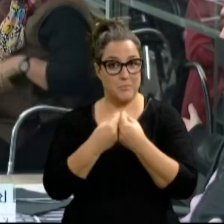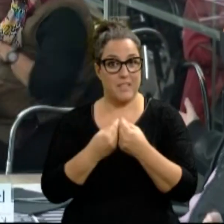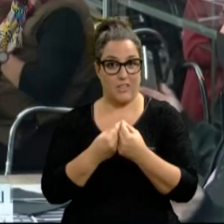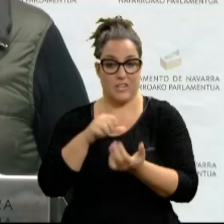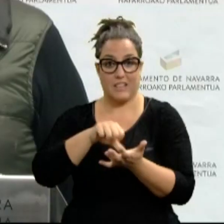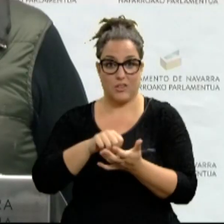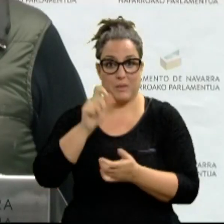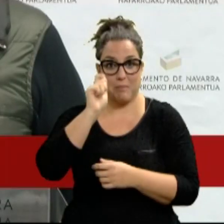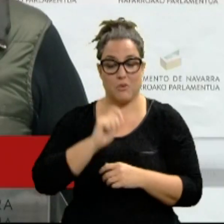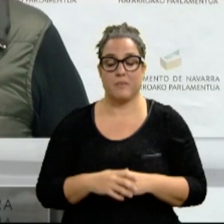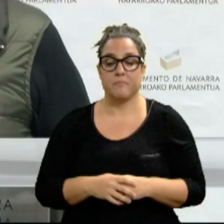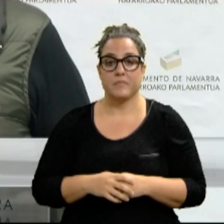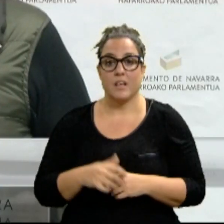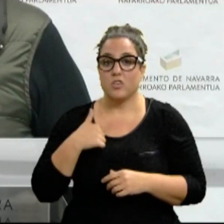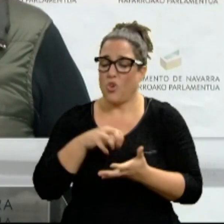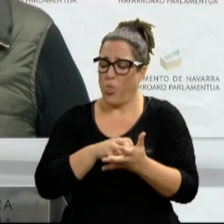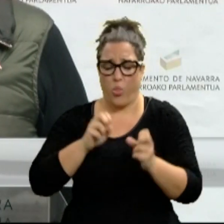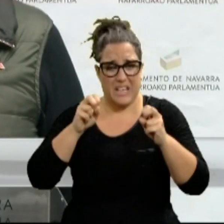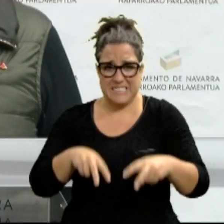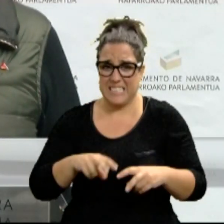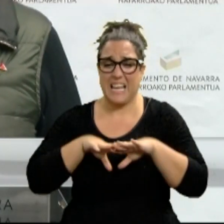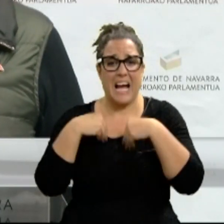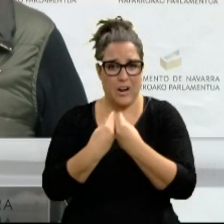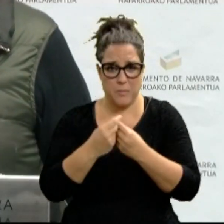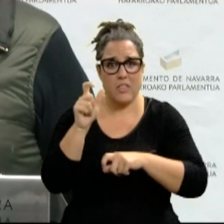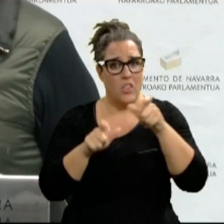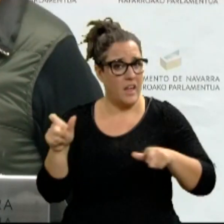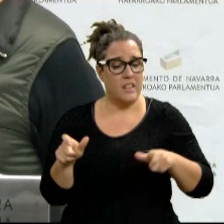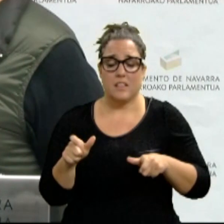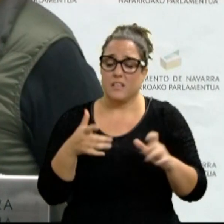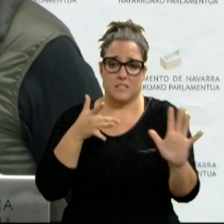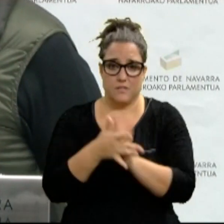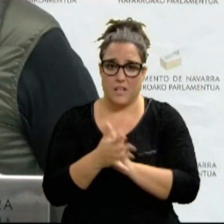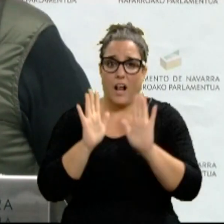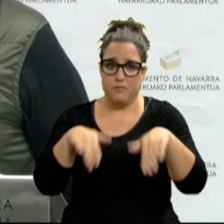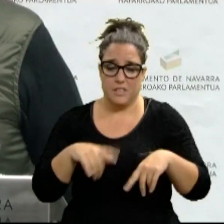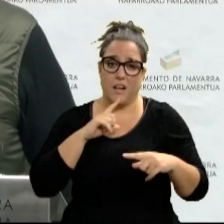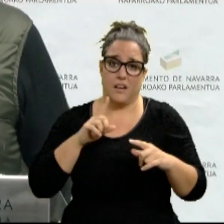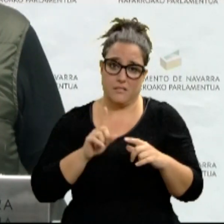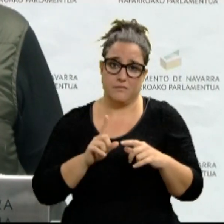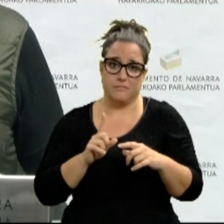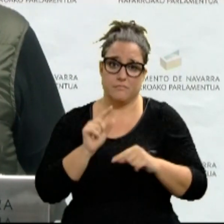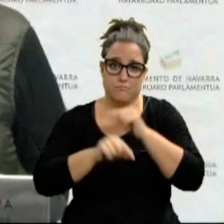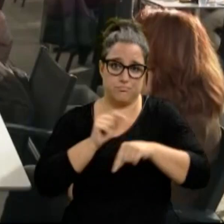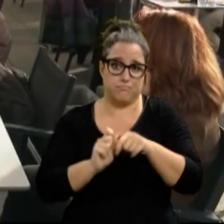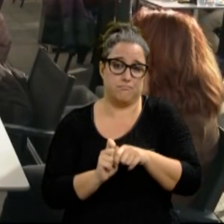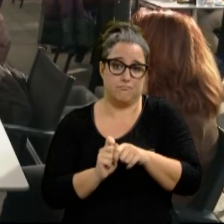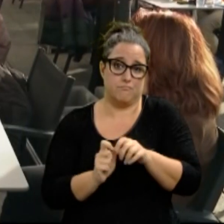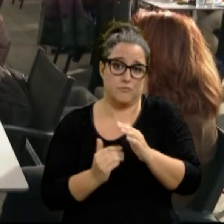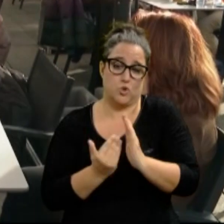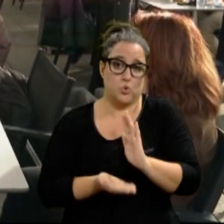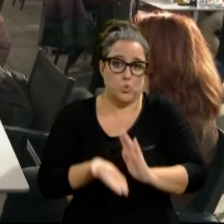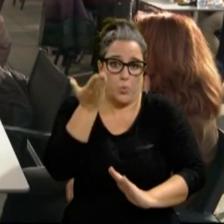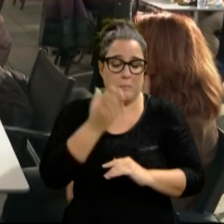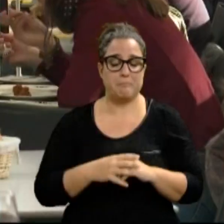centro de Pamplona. Yo no tengo ninguna duda en que estas aglomeraciones van a suponer una subida de contagios. Con